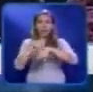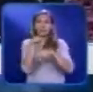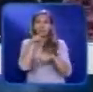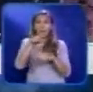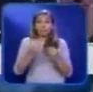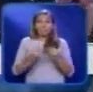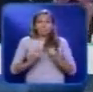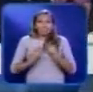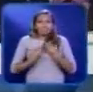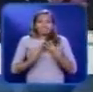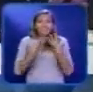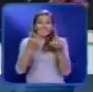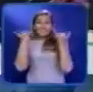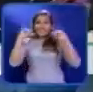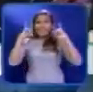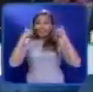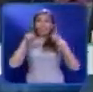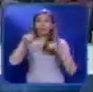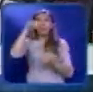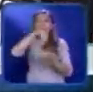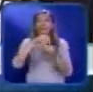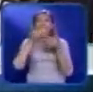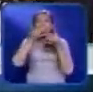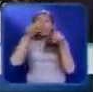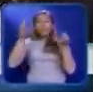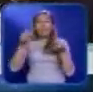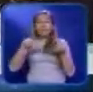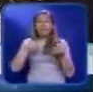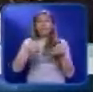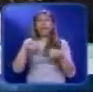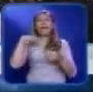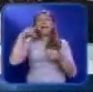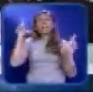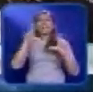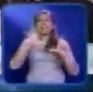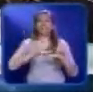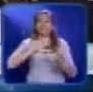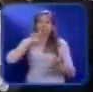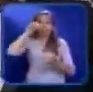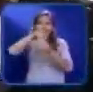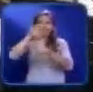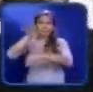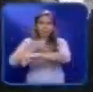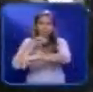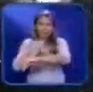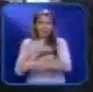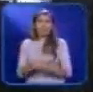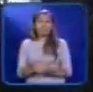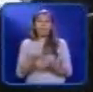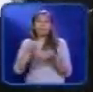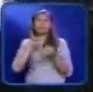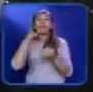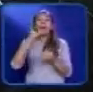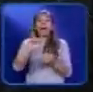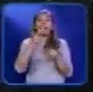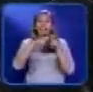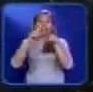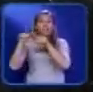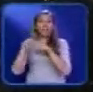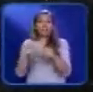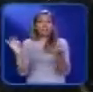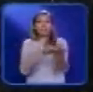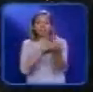ceremonia que fue transmitida en vivo por la Televisión Nacional y que estuvo aderezada por la interpretación de diversas